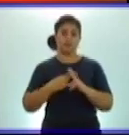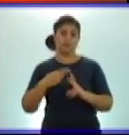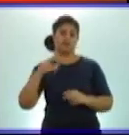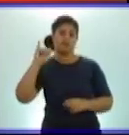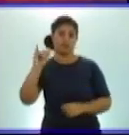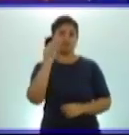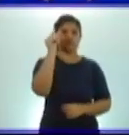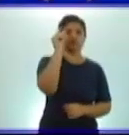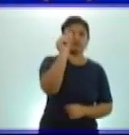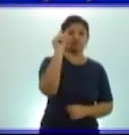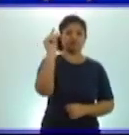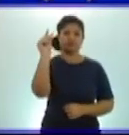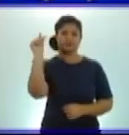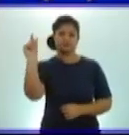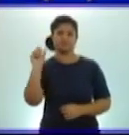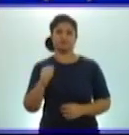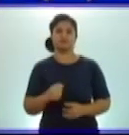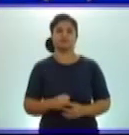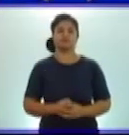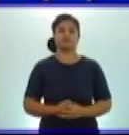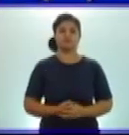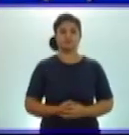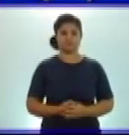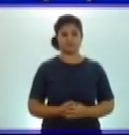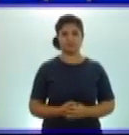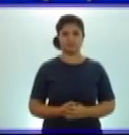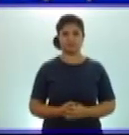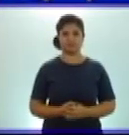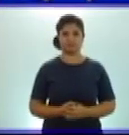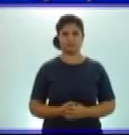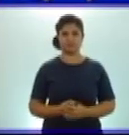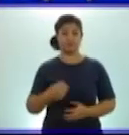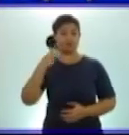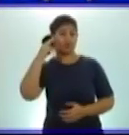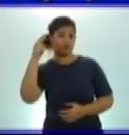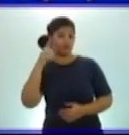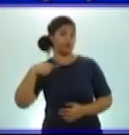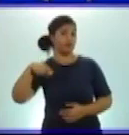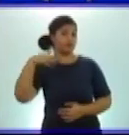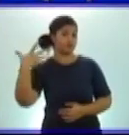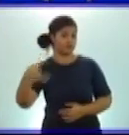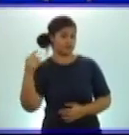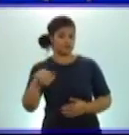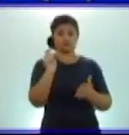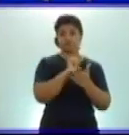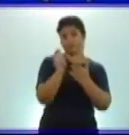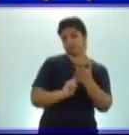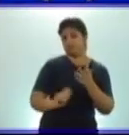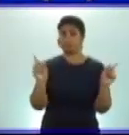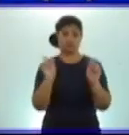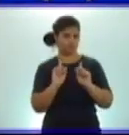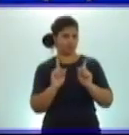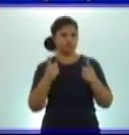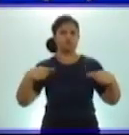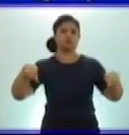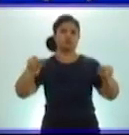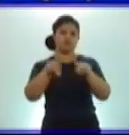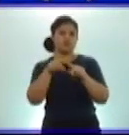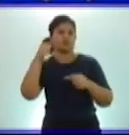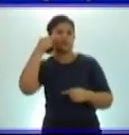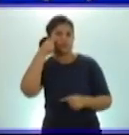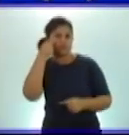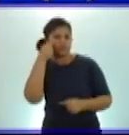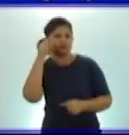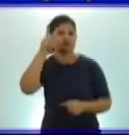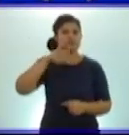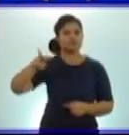ejercicio. Estos ejercicios, repito, no hay que escribirlos. Ustedes me van a seguir los análisis que nos vamos a hacer de cada uno de